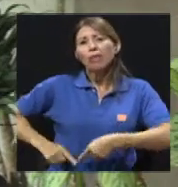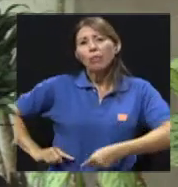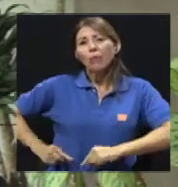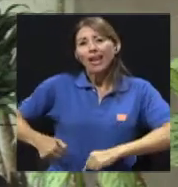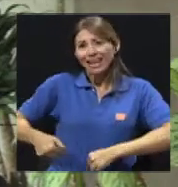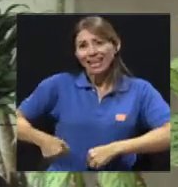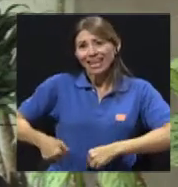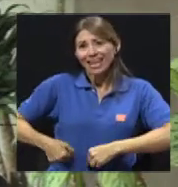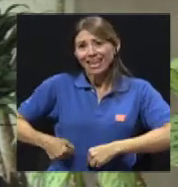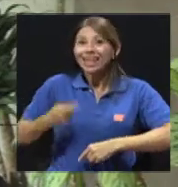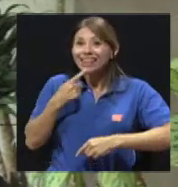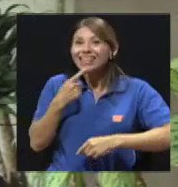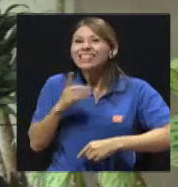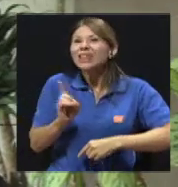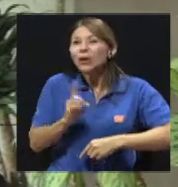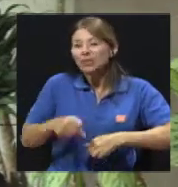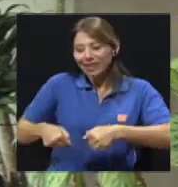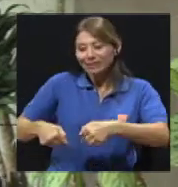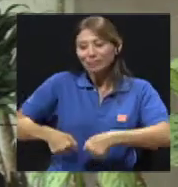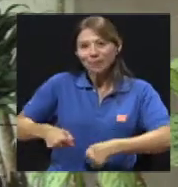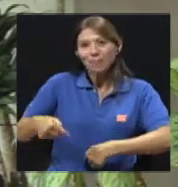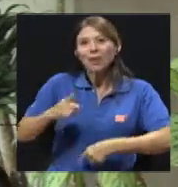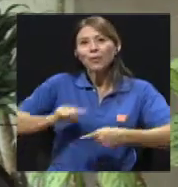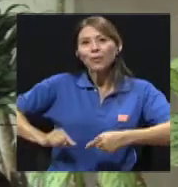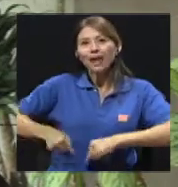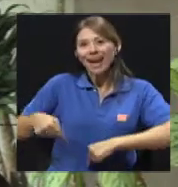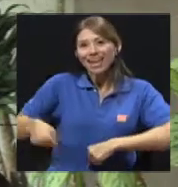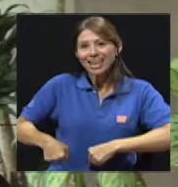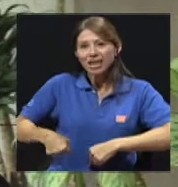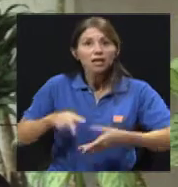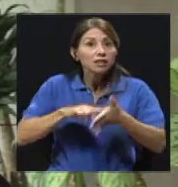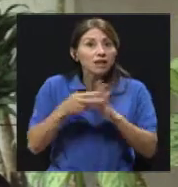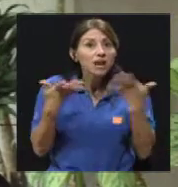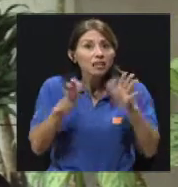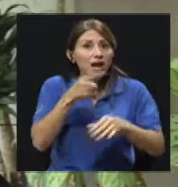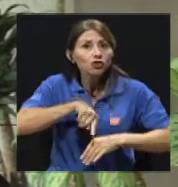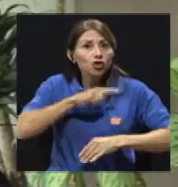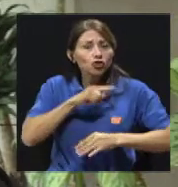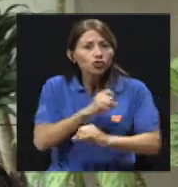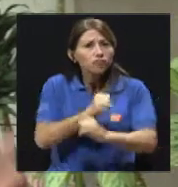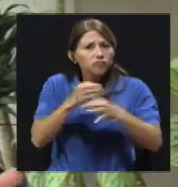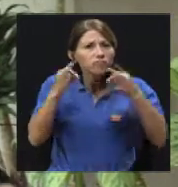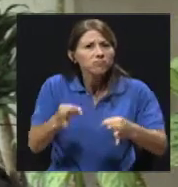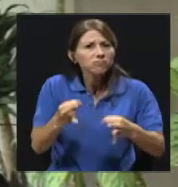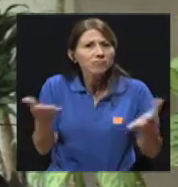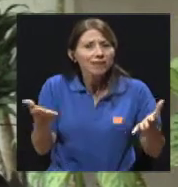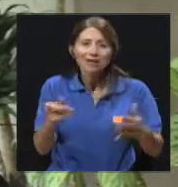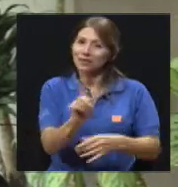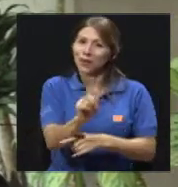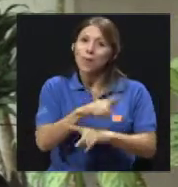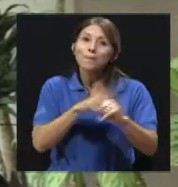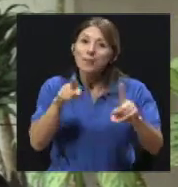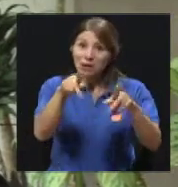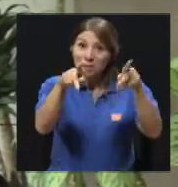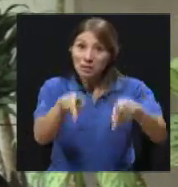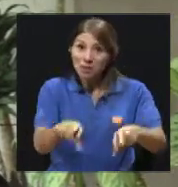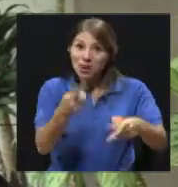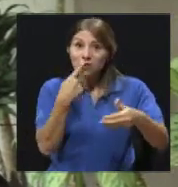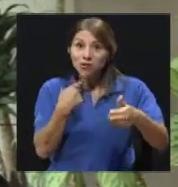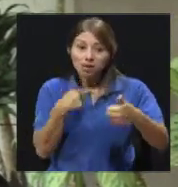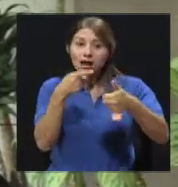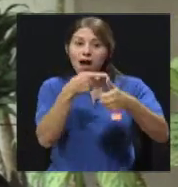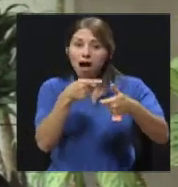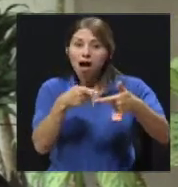O sea, como indicándonos el sitio donde está la patología. No es que con eso vamos a hacer diagnóstico, pero un paciente con esos tres datos nos sugiere